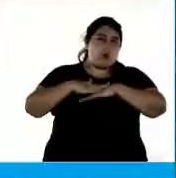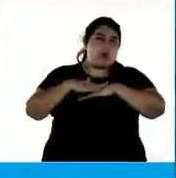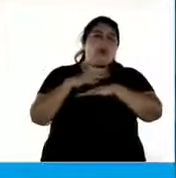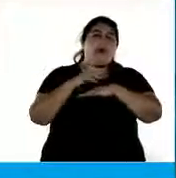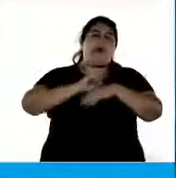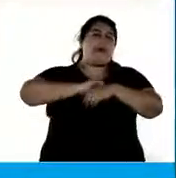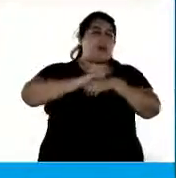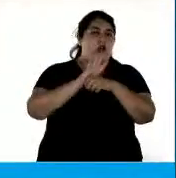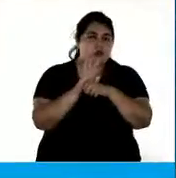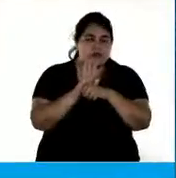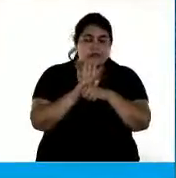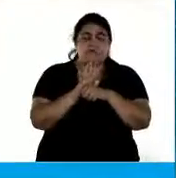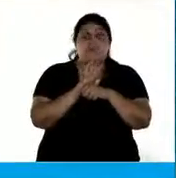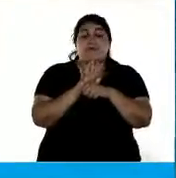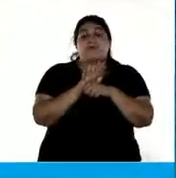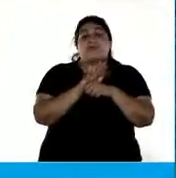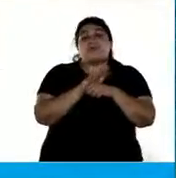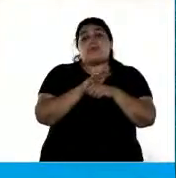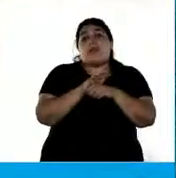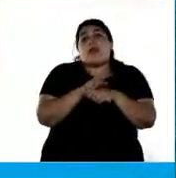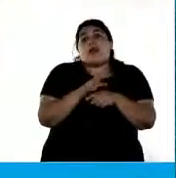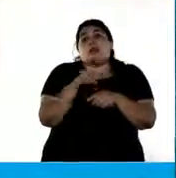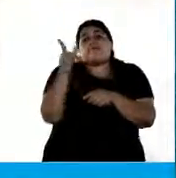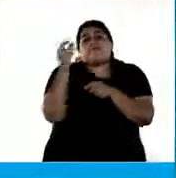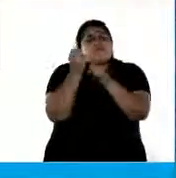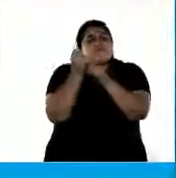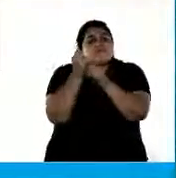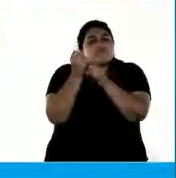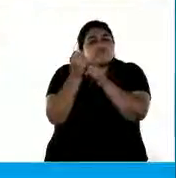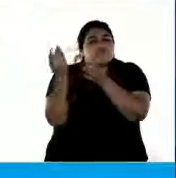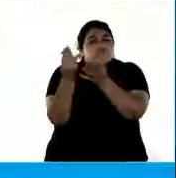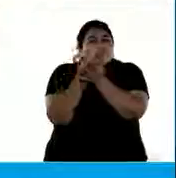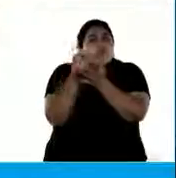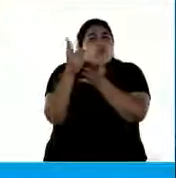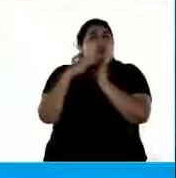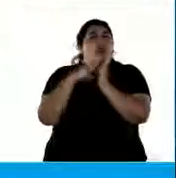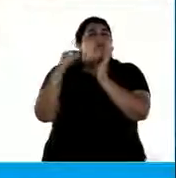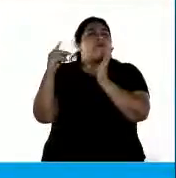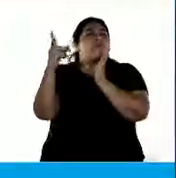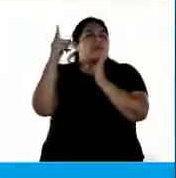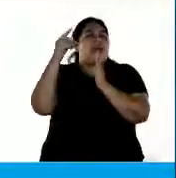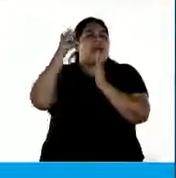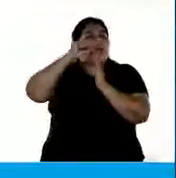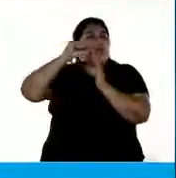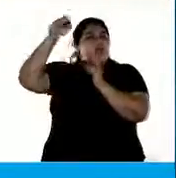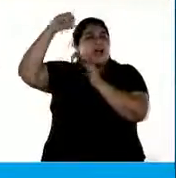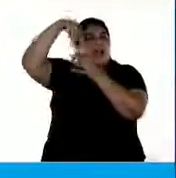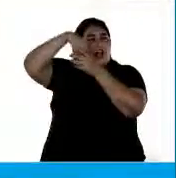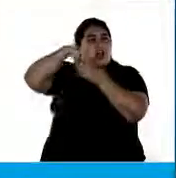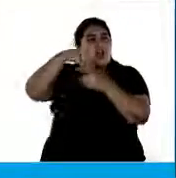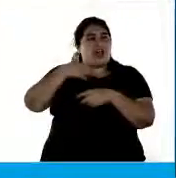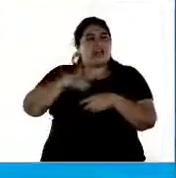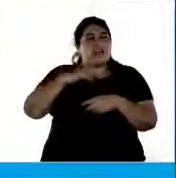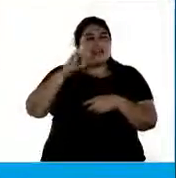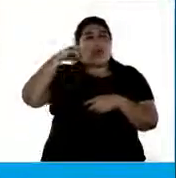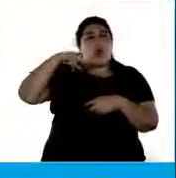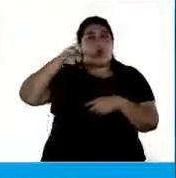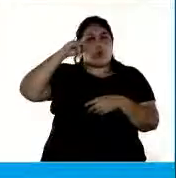mientras se desempeñaba y nos representaba como embajador argentino ante la UNESCO.